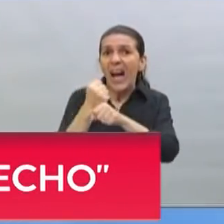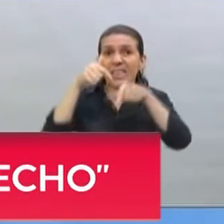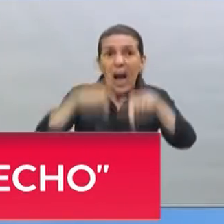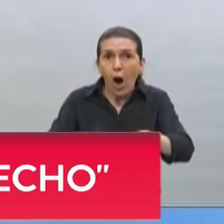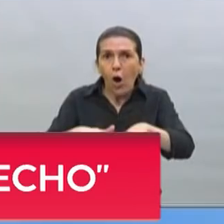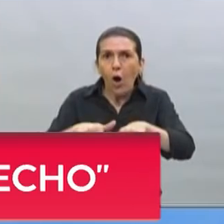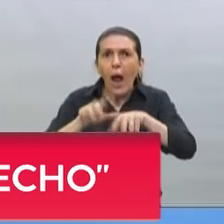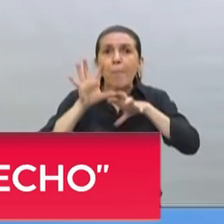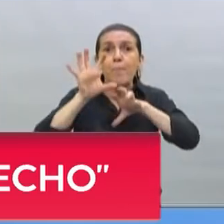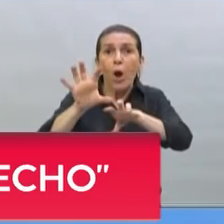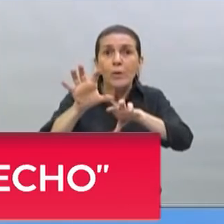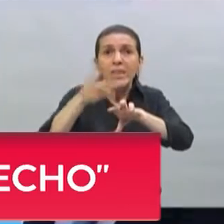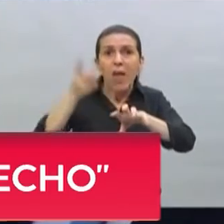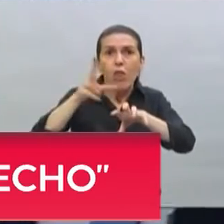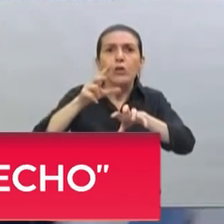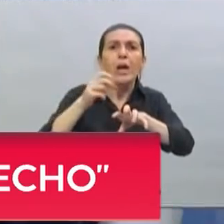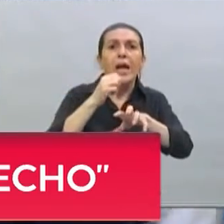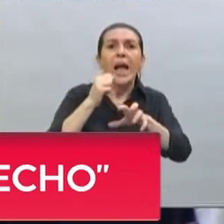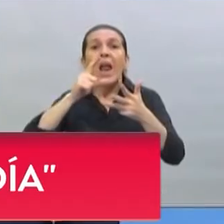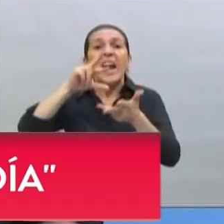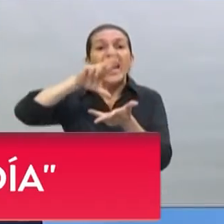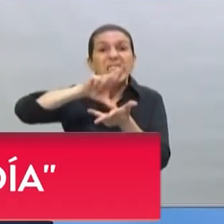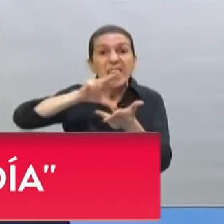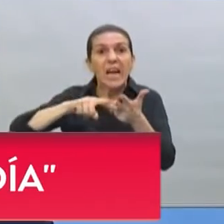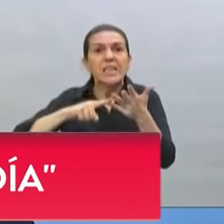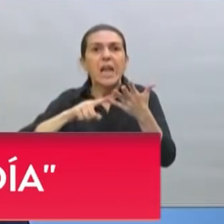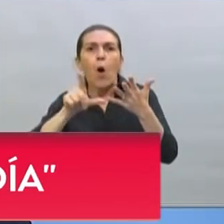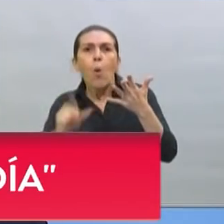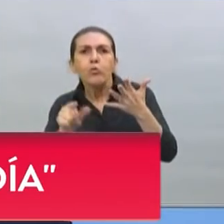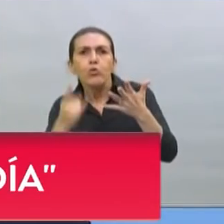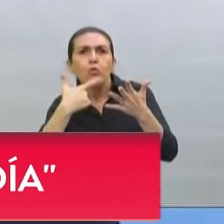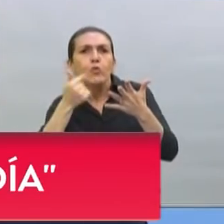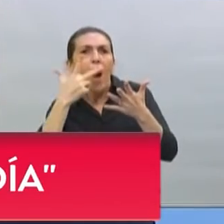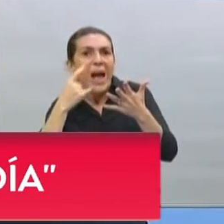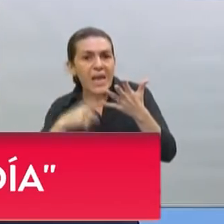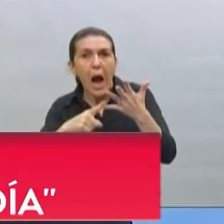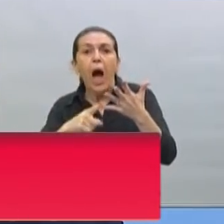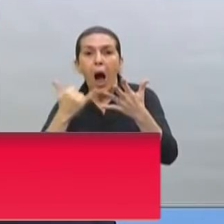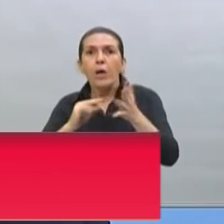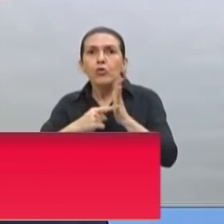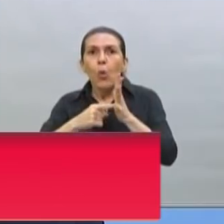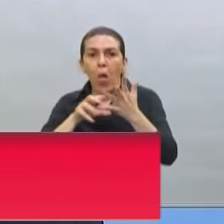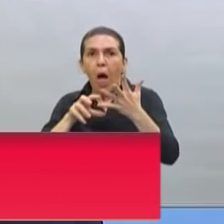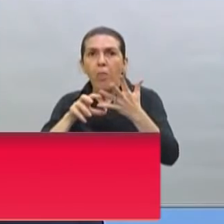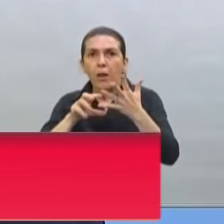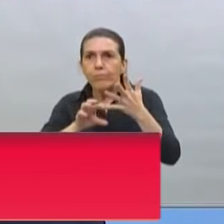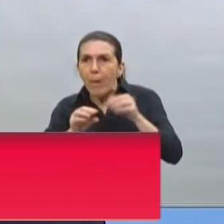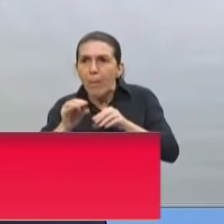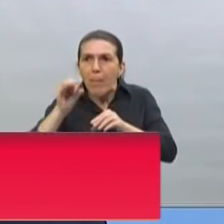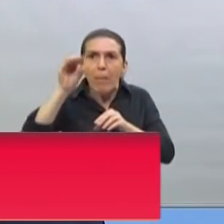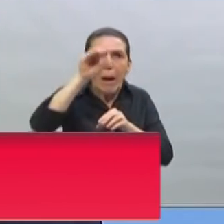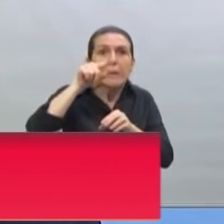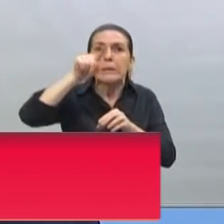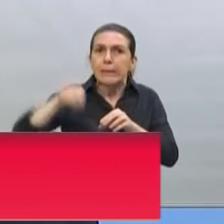ningún tipo de contagios, que son Catamarca y Formosa. Los grandes conglomerados urbanos son un tema